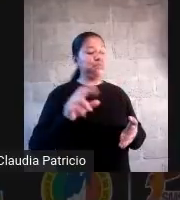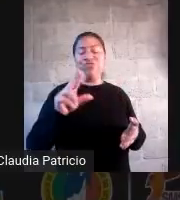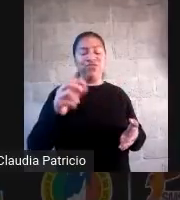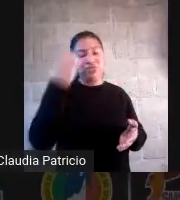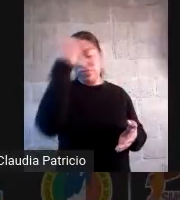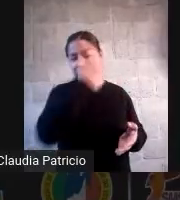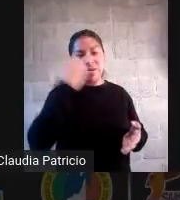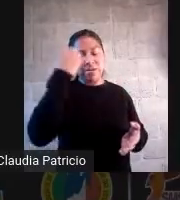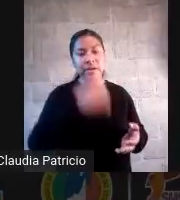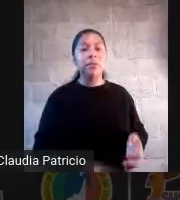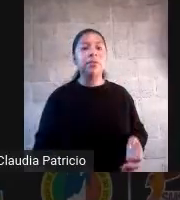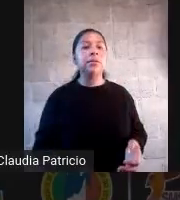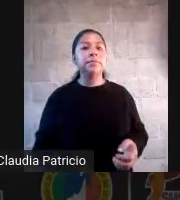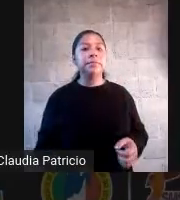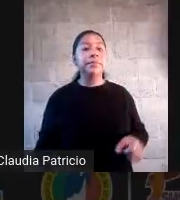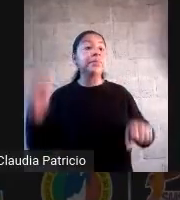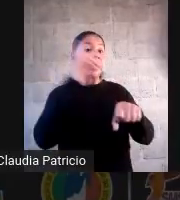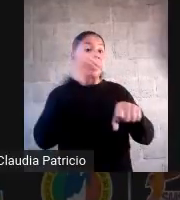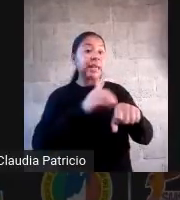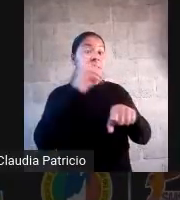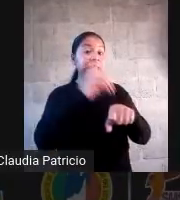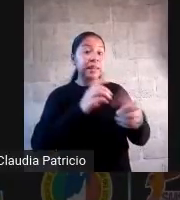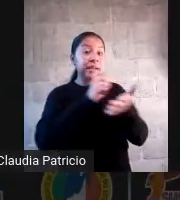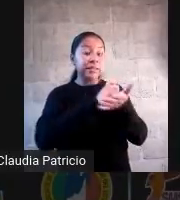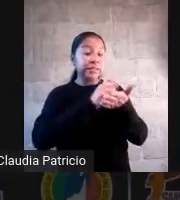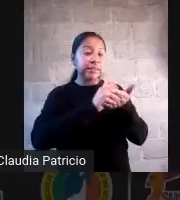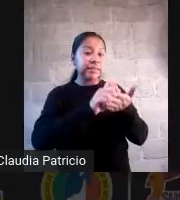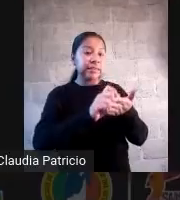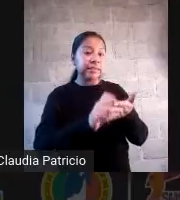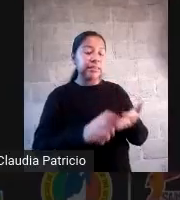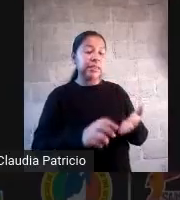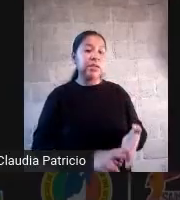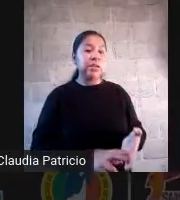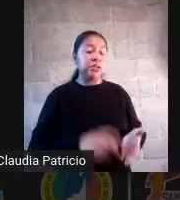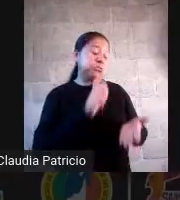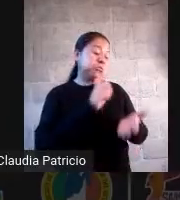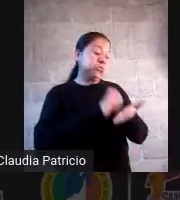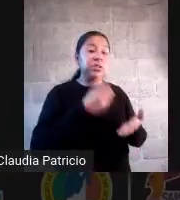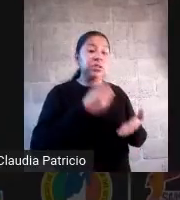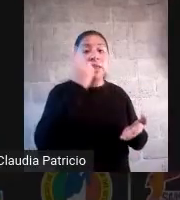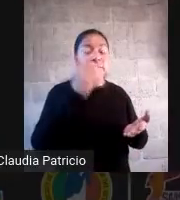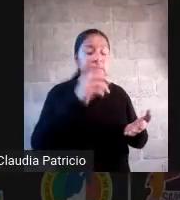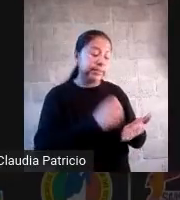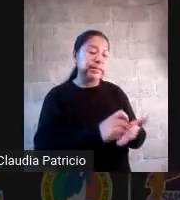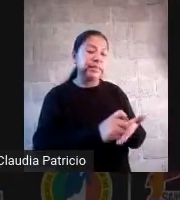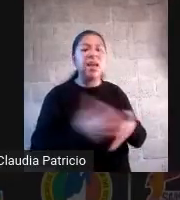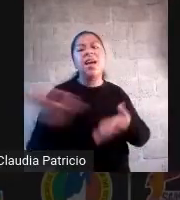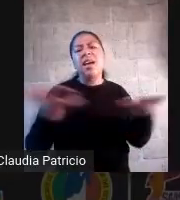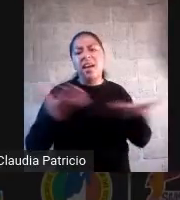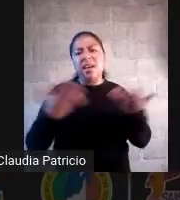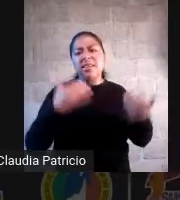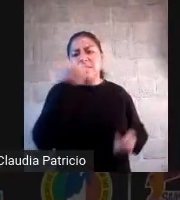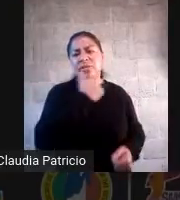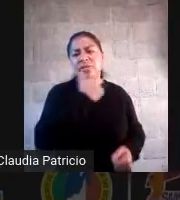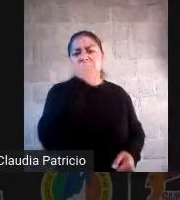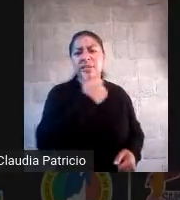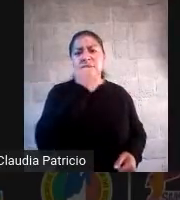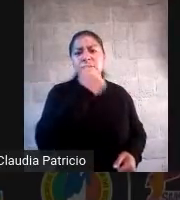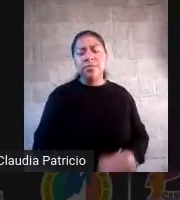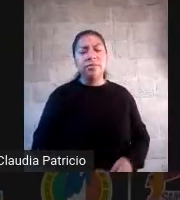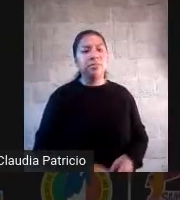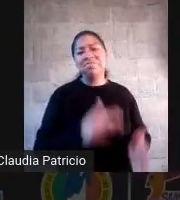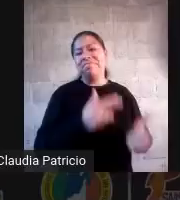porque es una narrativa anecdótica de lo que hacen los chicos. Por ningún lado que le veas es un instrumento y tampoco es una